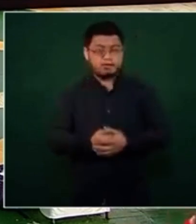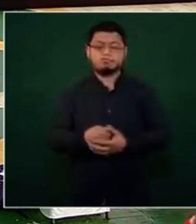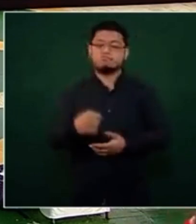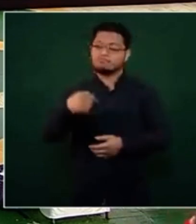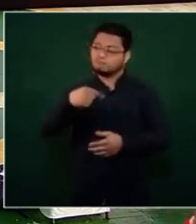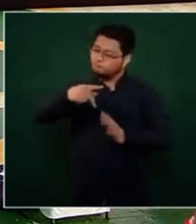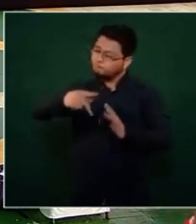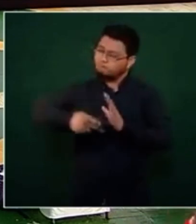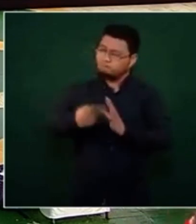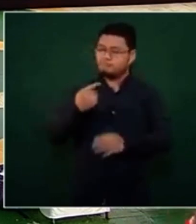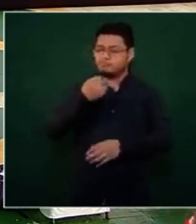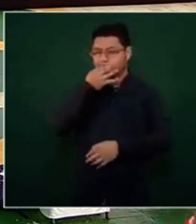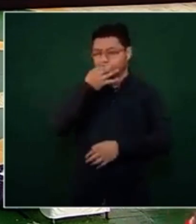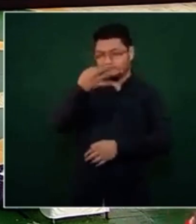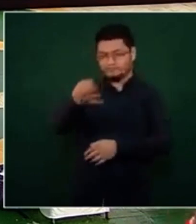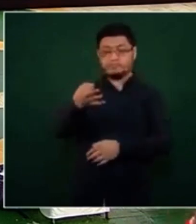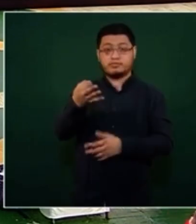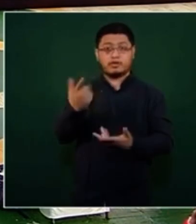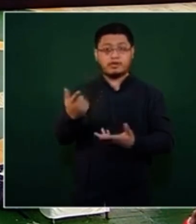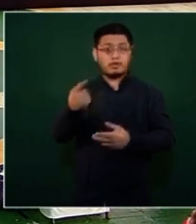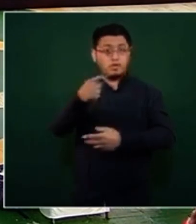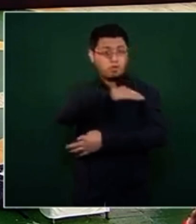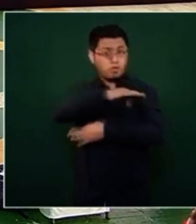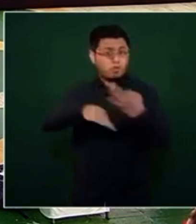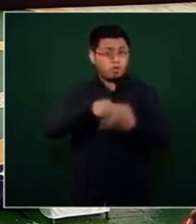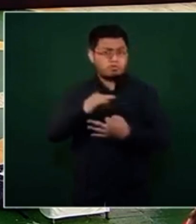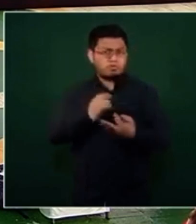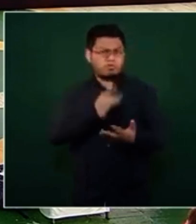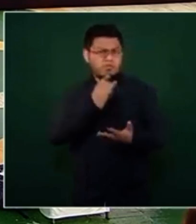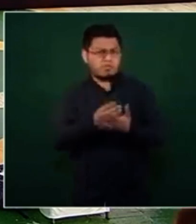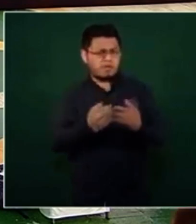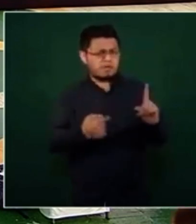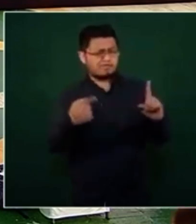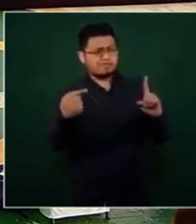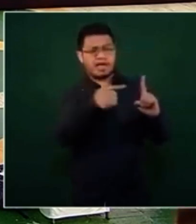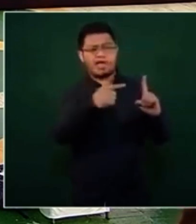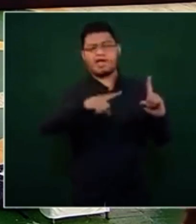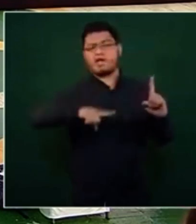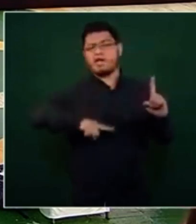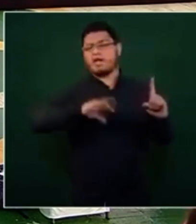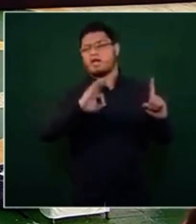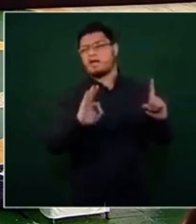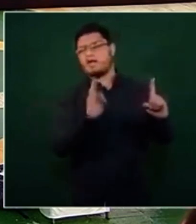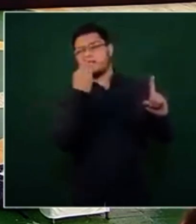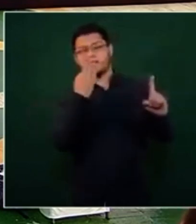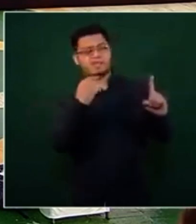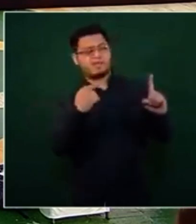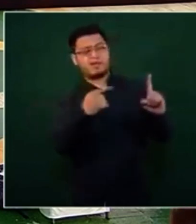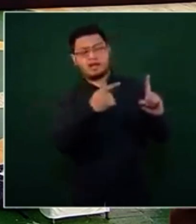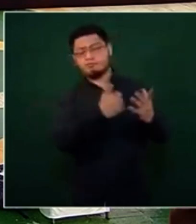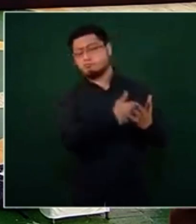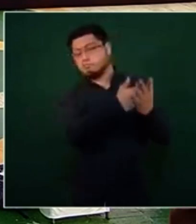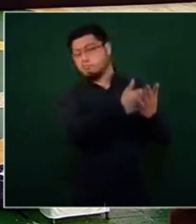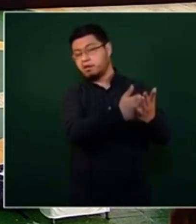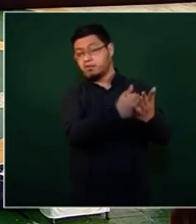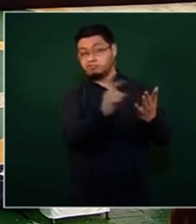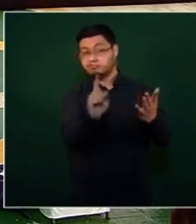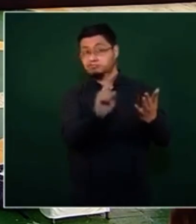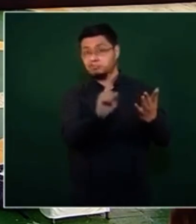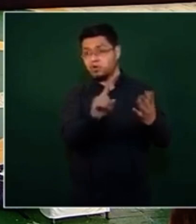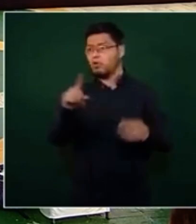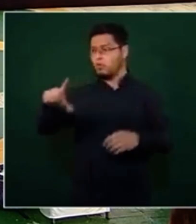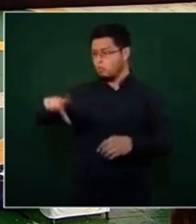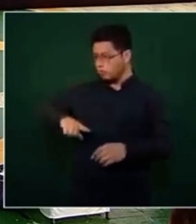las instituciones del Estado mexicano, porque no solamente del gobierno federal, quien estuvo a cargo del operativo, sino también los